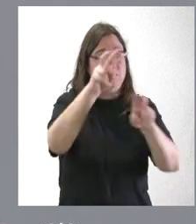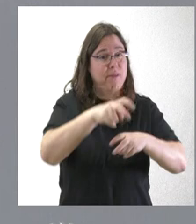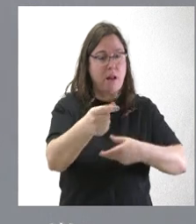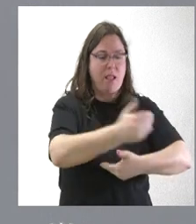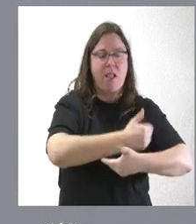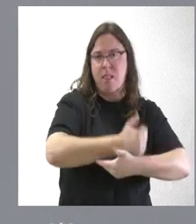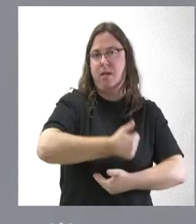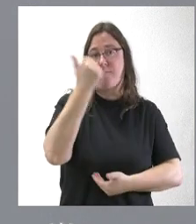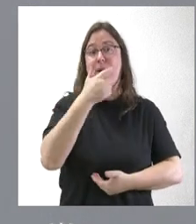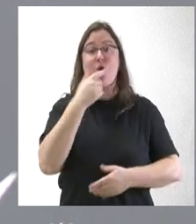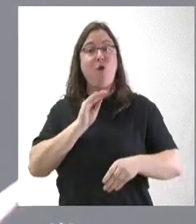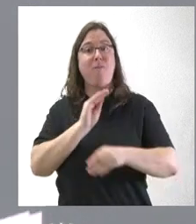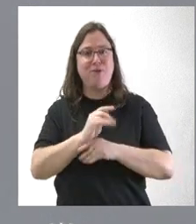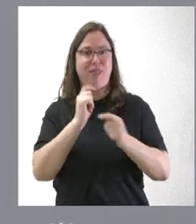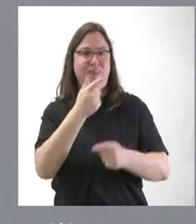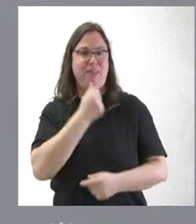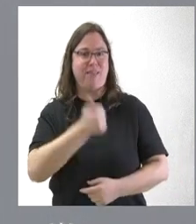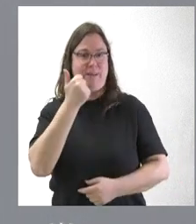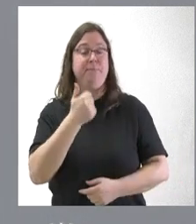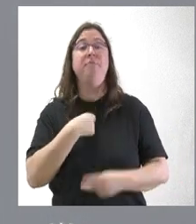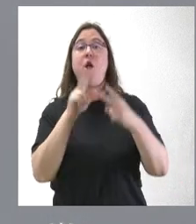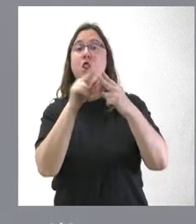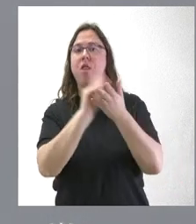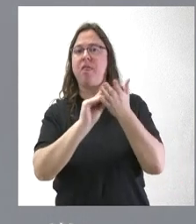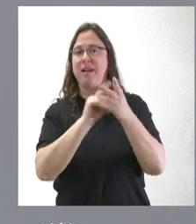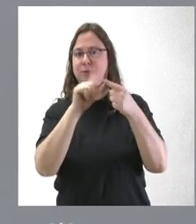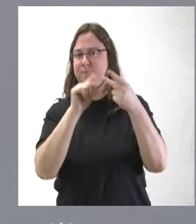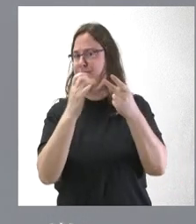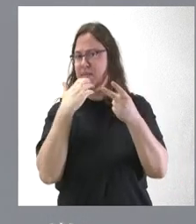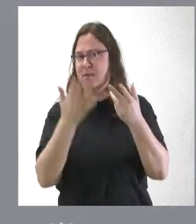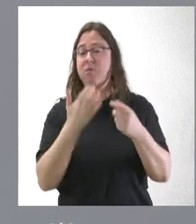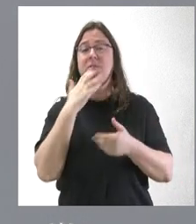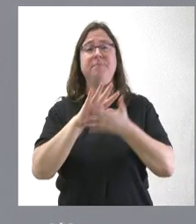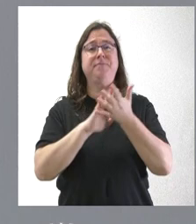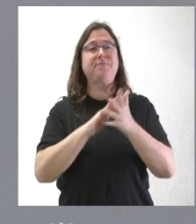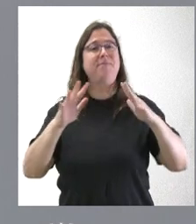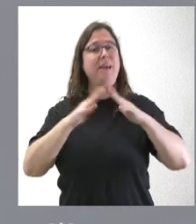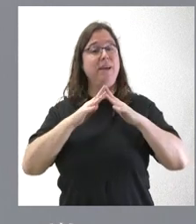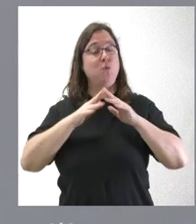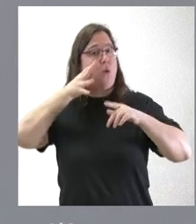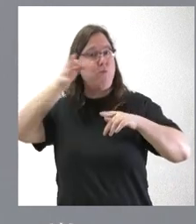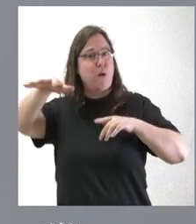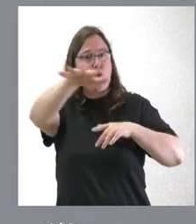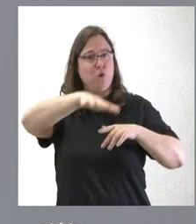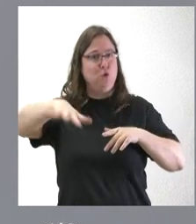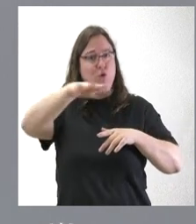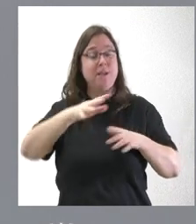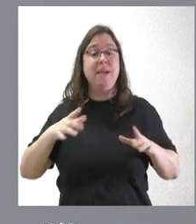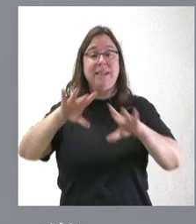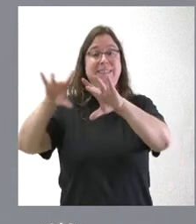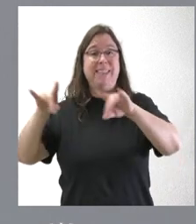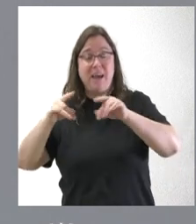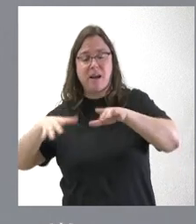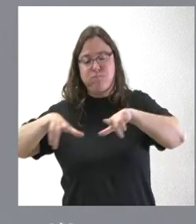con este tipo de inversiones. Les quiero decir dos datos que sirvan de ejemplo. Cuando hablamos de infraestructuras rurales en el ámbito de la concentración